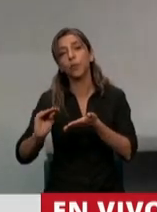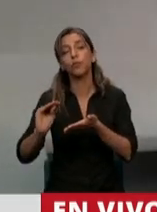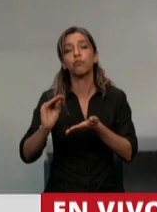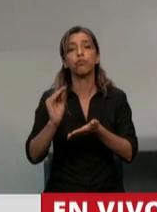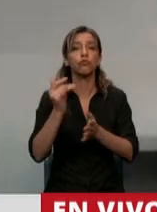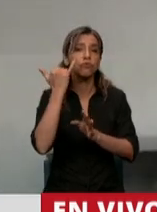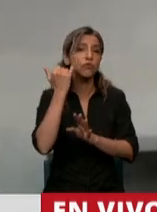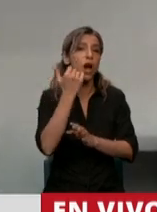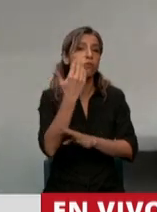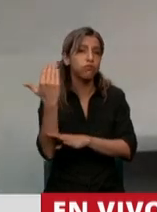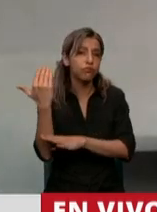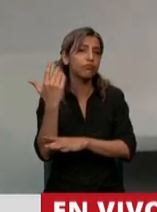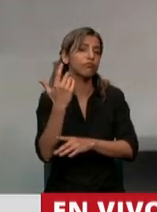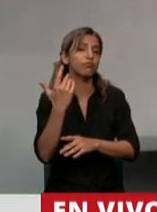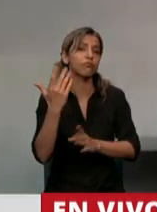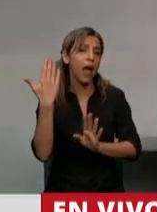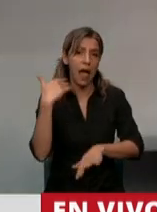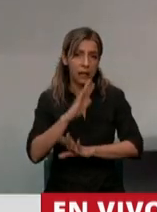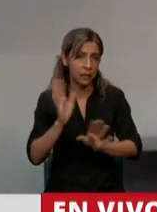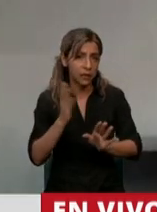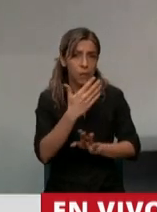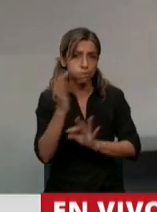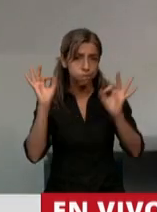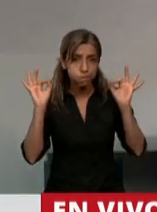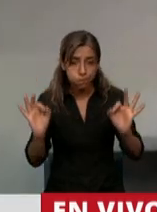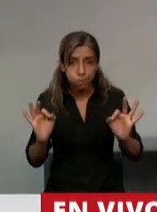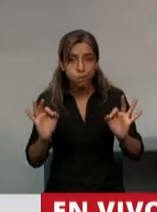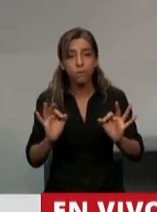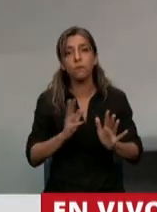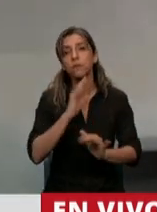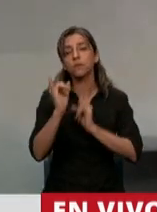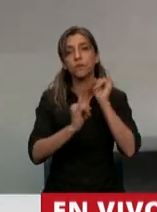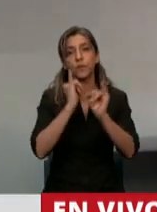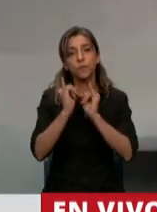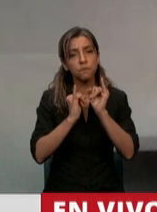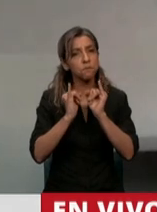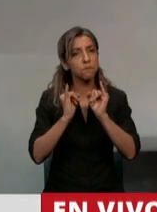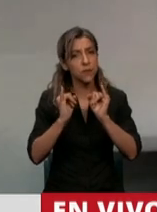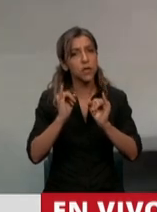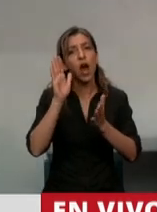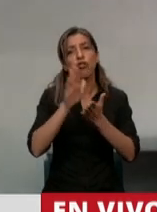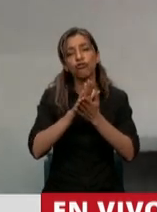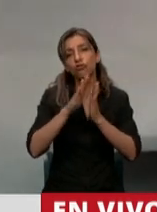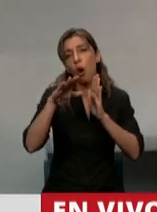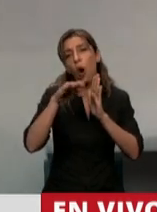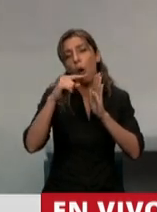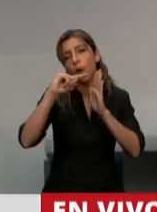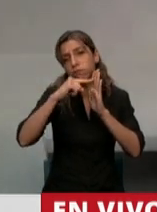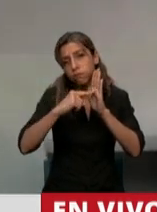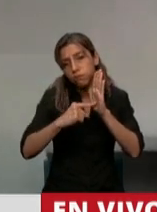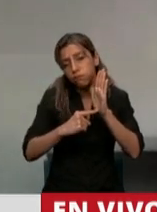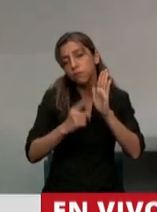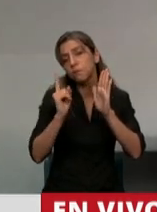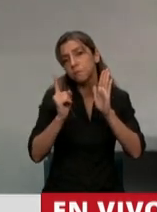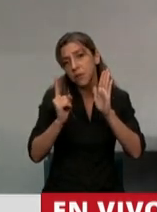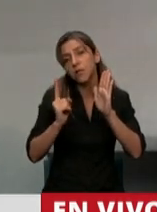los dos diputados, el diputado Igón y Selva, se han referido con precisión a los contenidos de